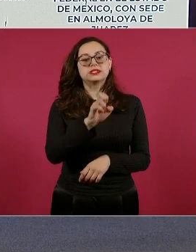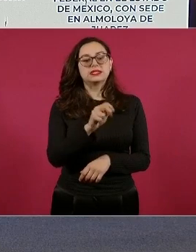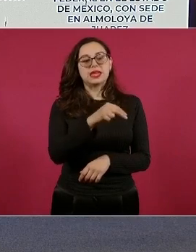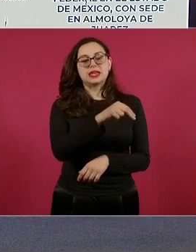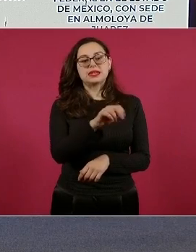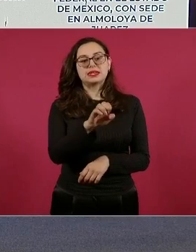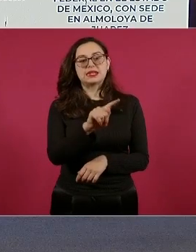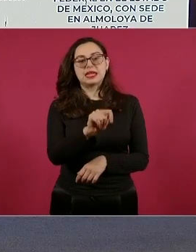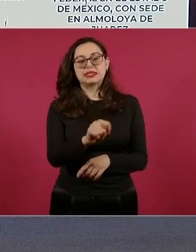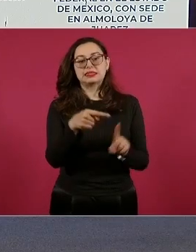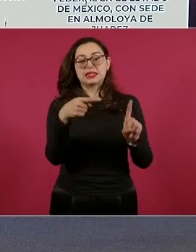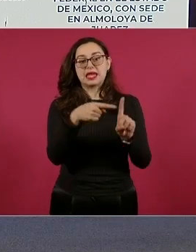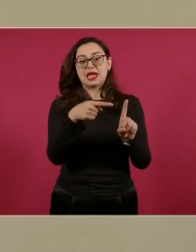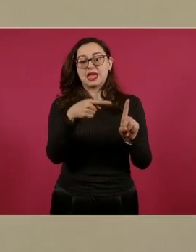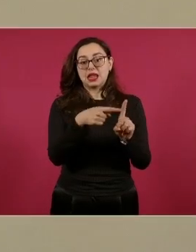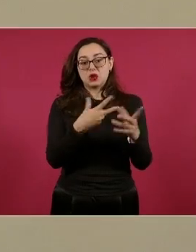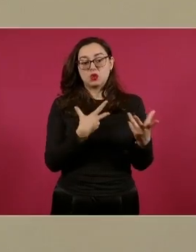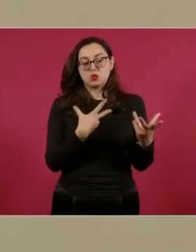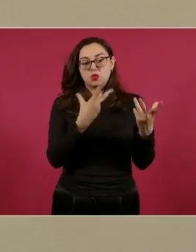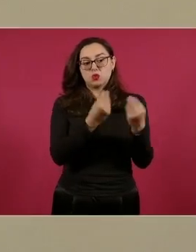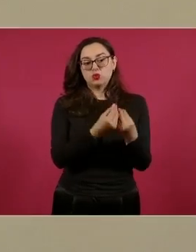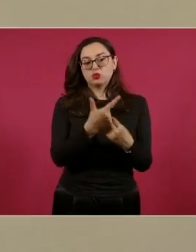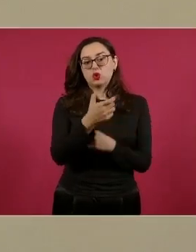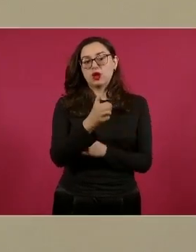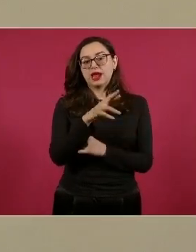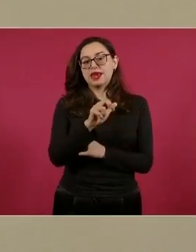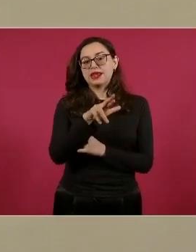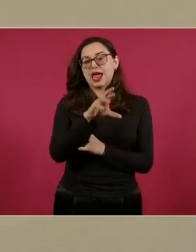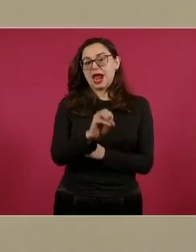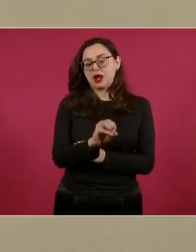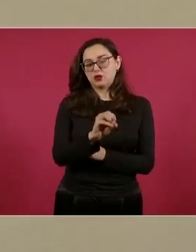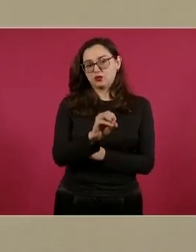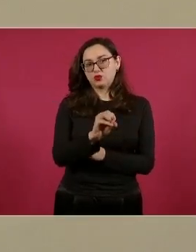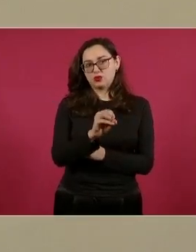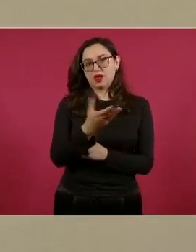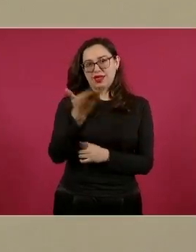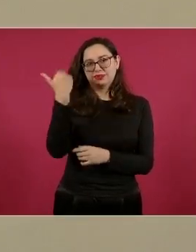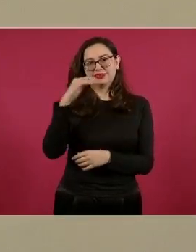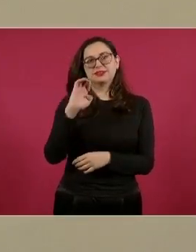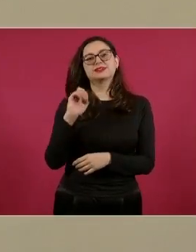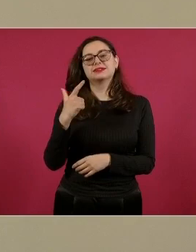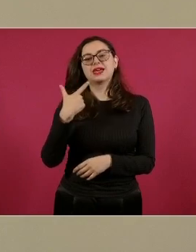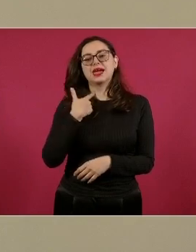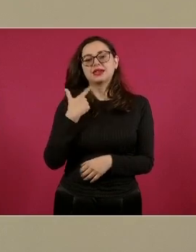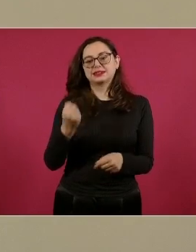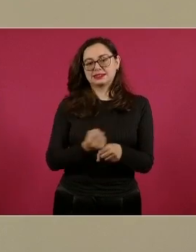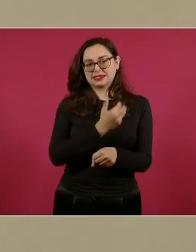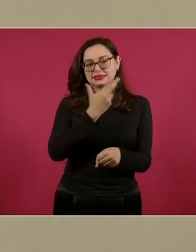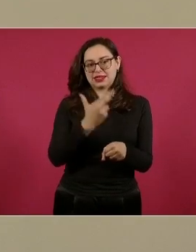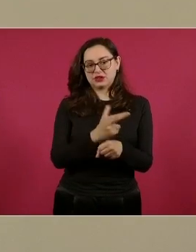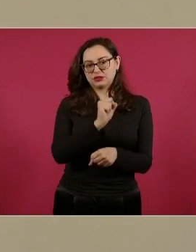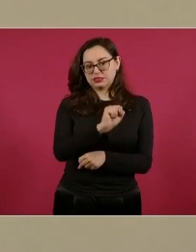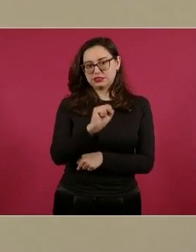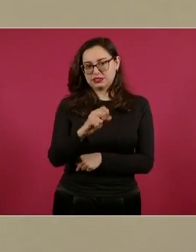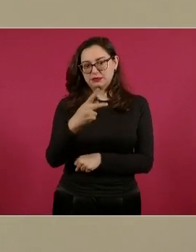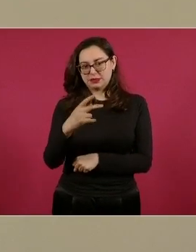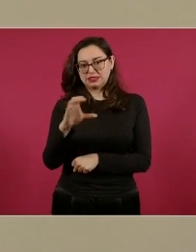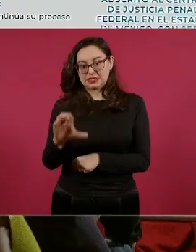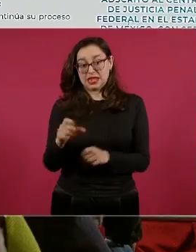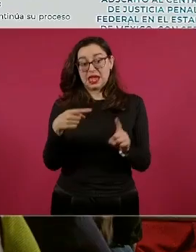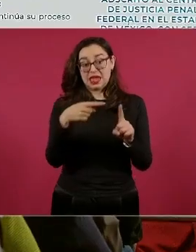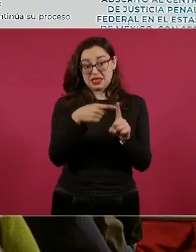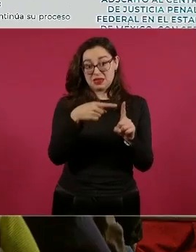N., el exsecretario de Seguridad y Protección Ciudadana, ella era la titular de lo que ahora es PIRS.